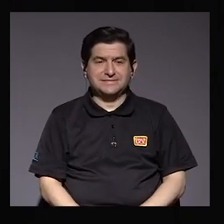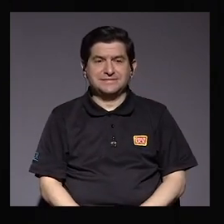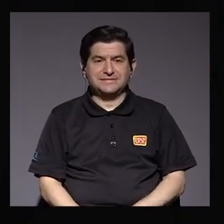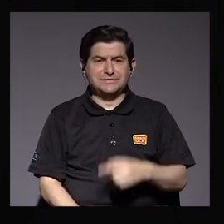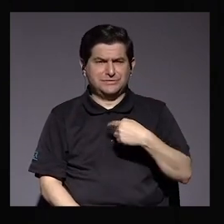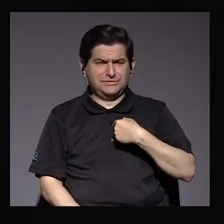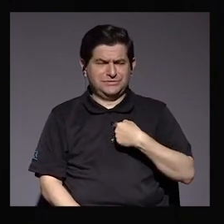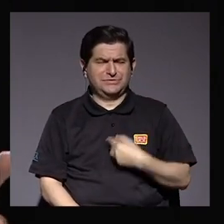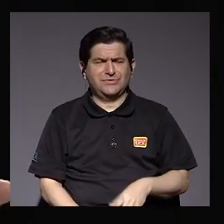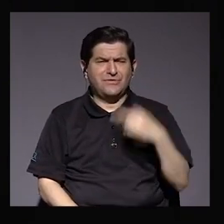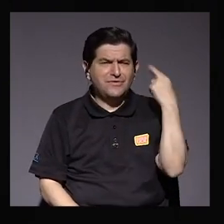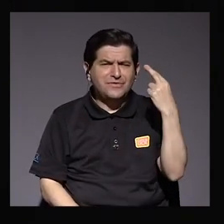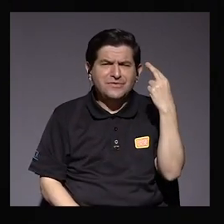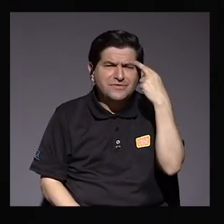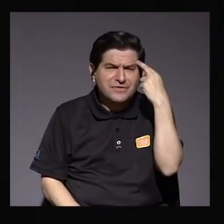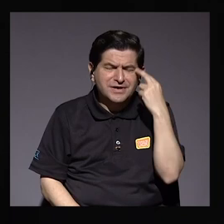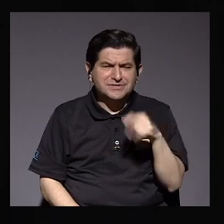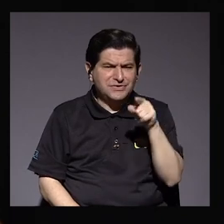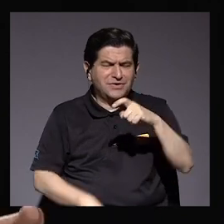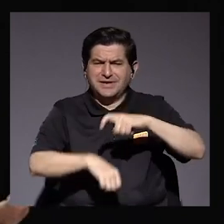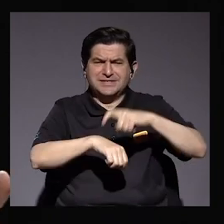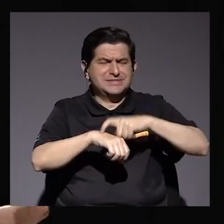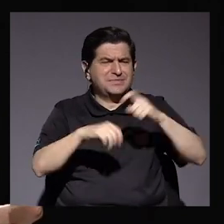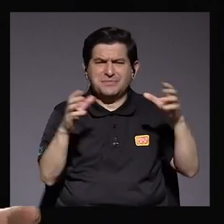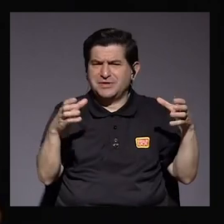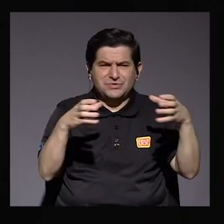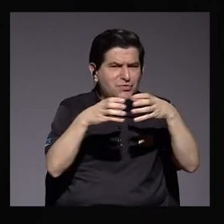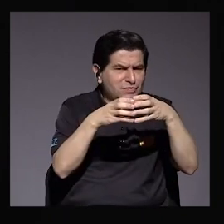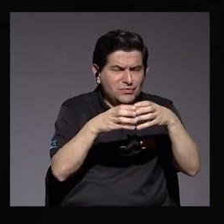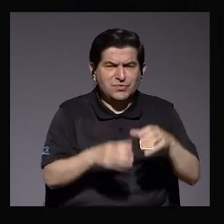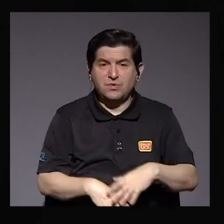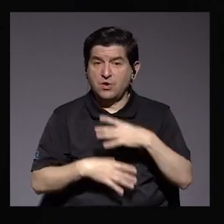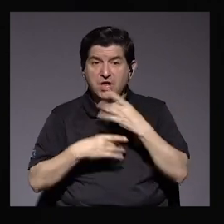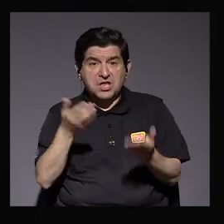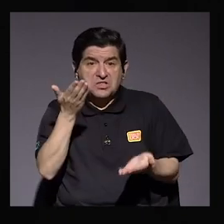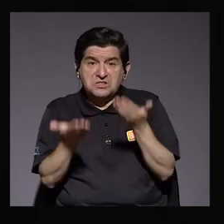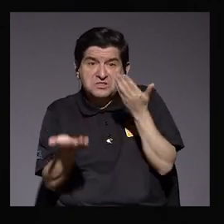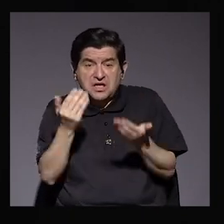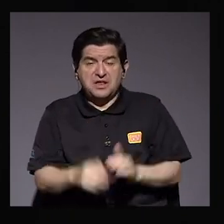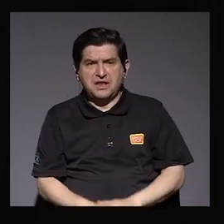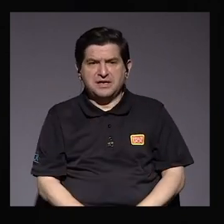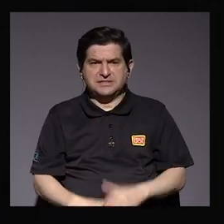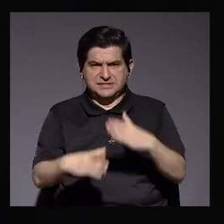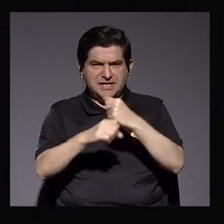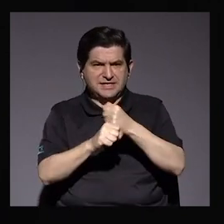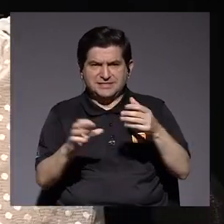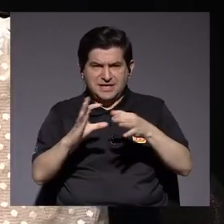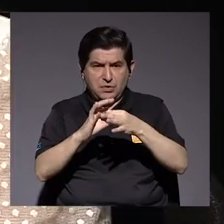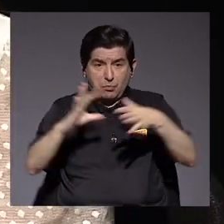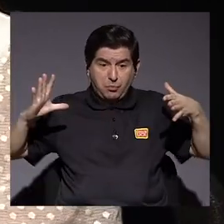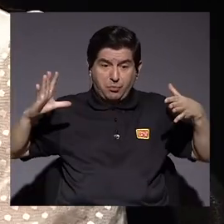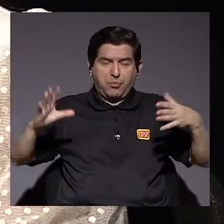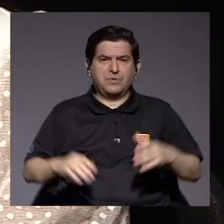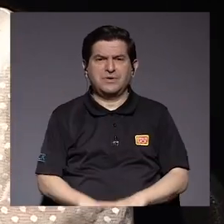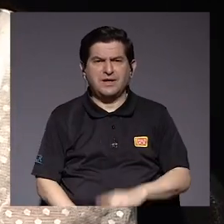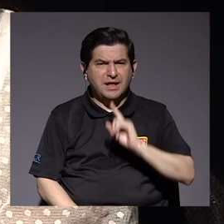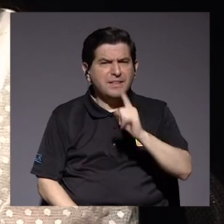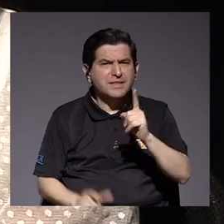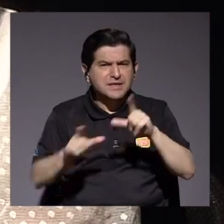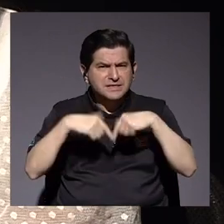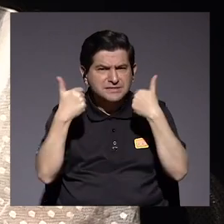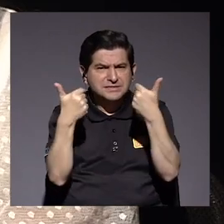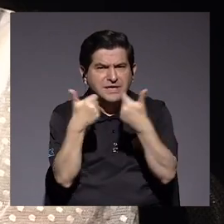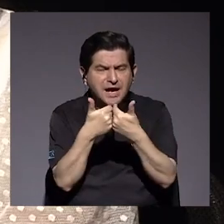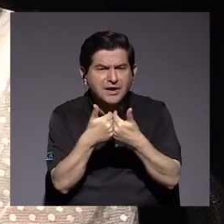yo podría tener de por qué no verse en bloque en ese momento? Es que hay intereses particulares que les hicieron no juntarse. Pero te referís al bloque